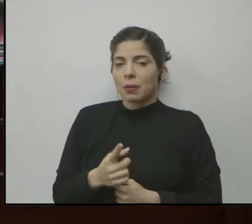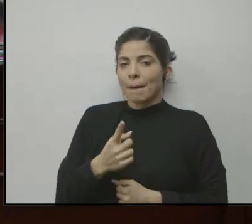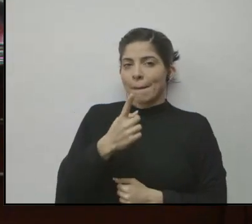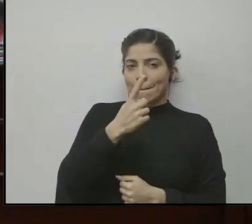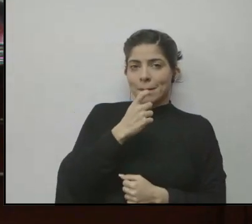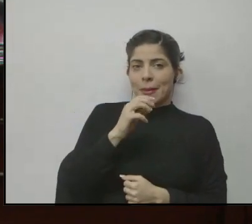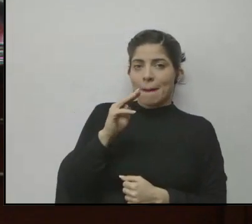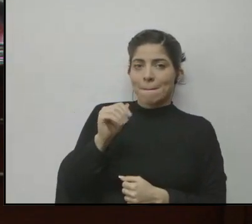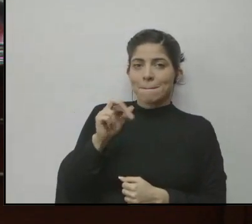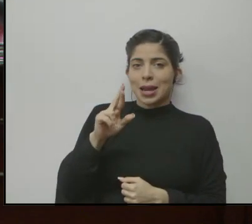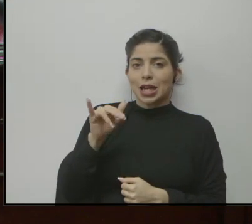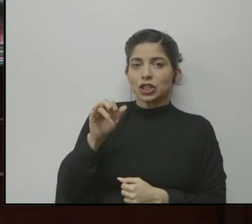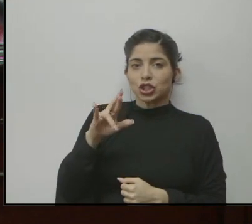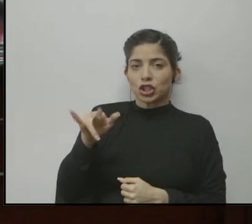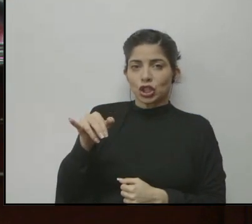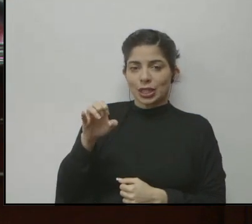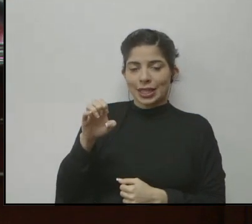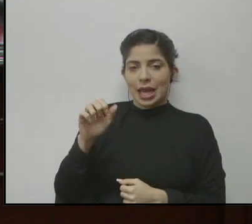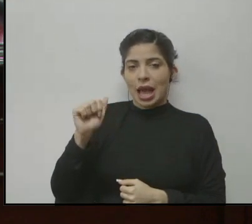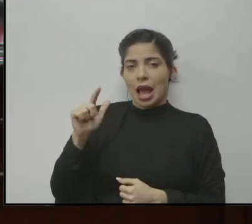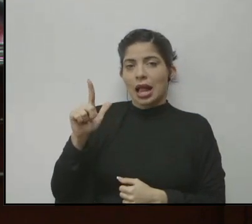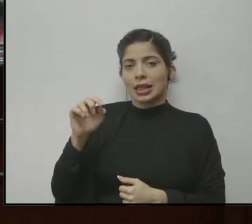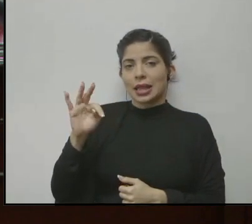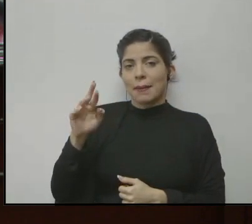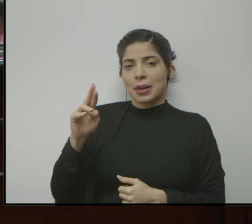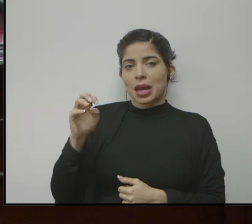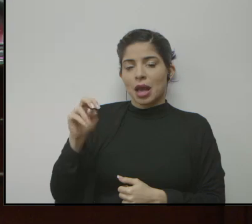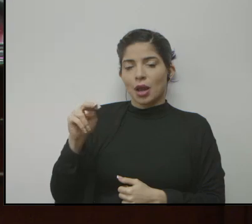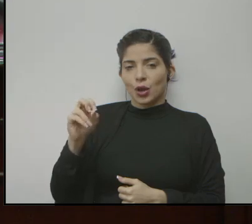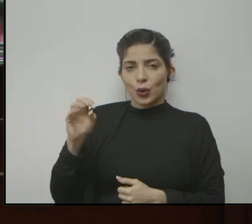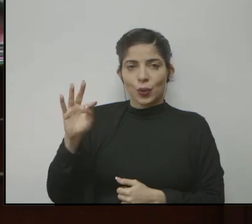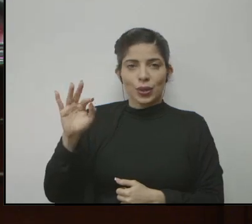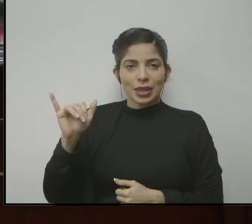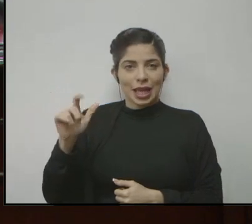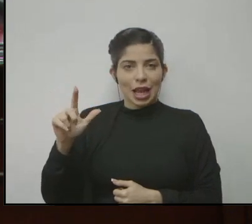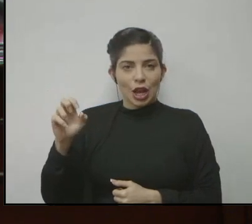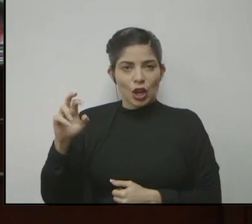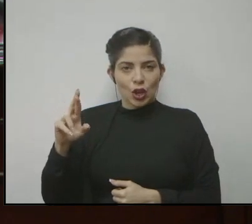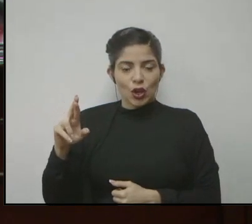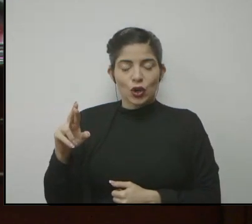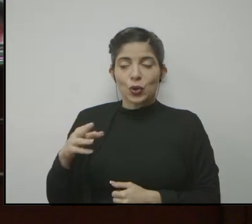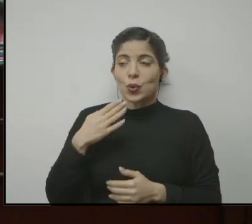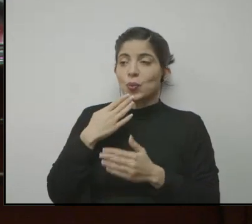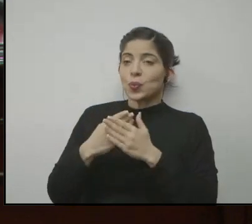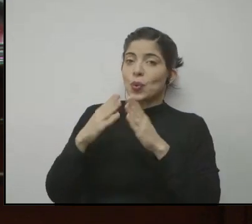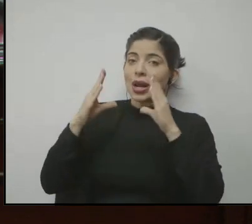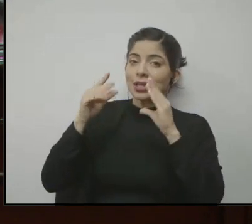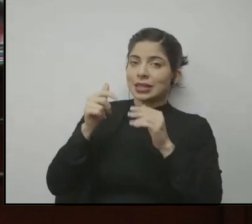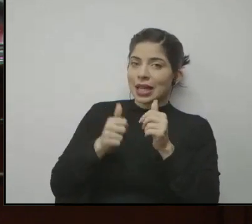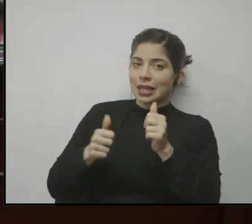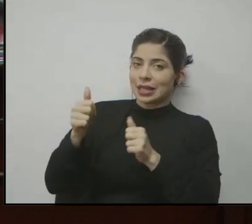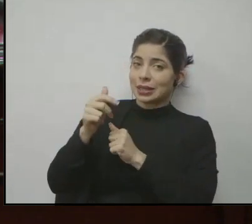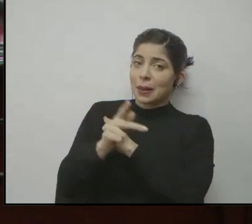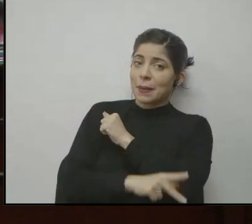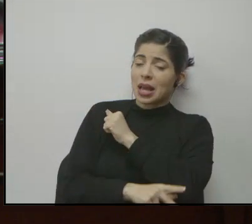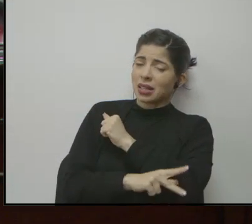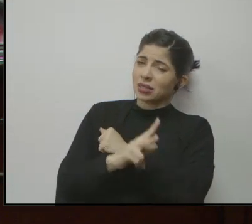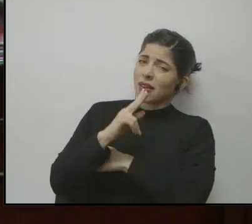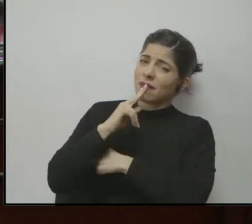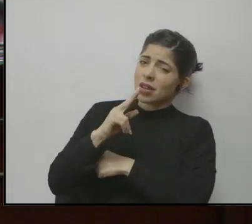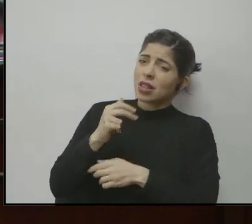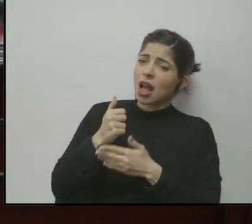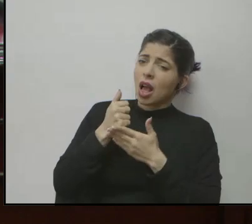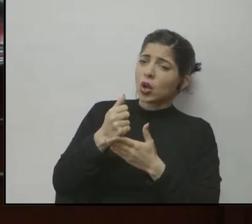Consulta Marjorie Altamirano Taylor, buenas tardes señores dirigentes de nuestro país, ¿es cierto que la ayuda